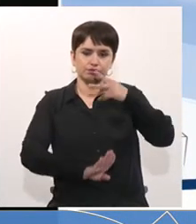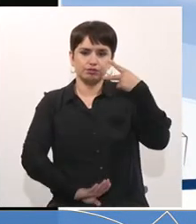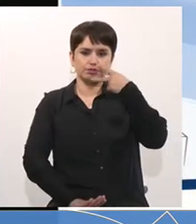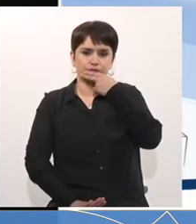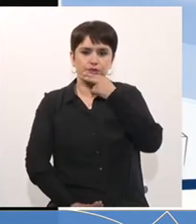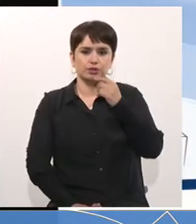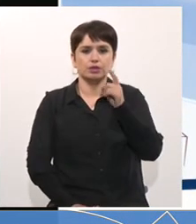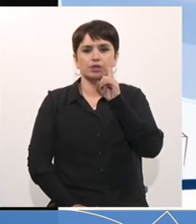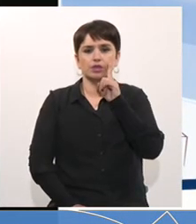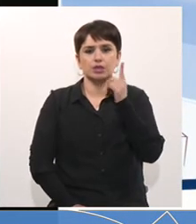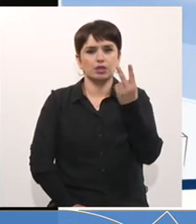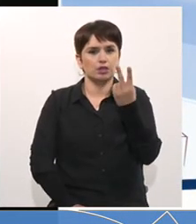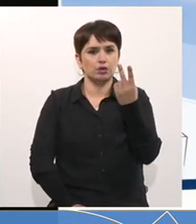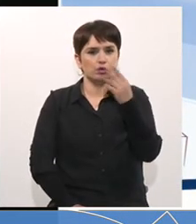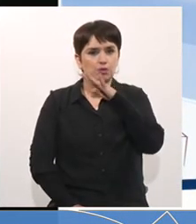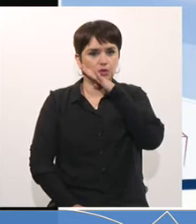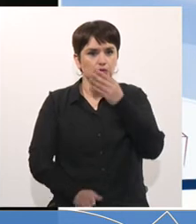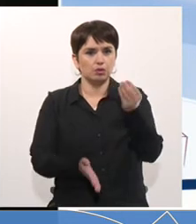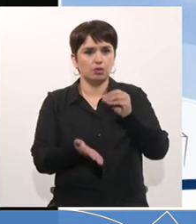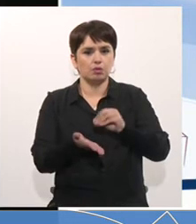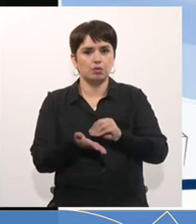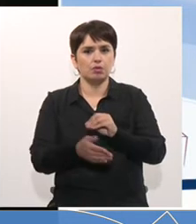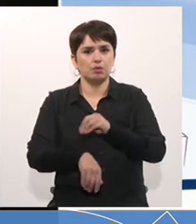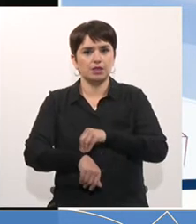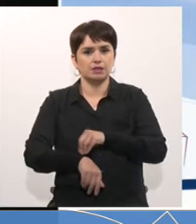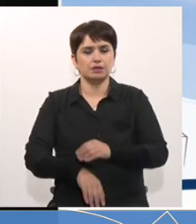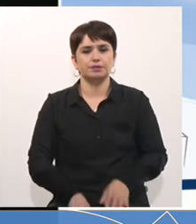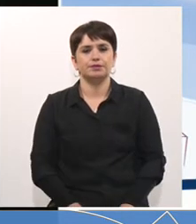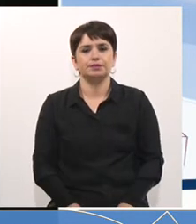Tiene la palabra dos minutos más, señor Silva.